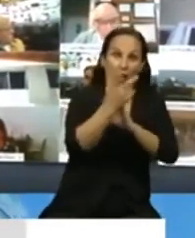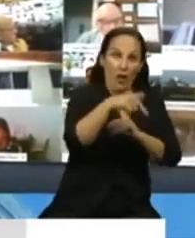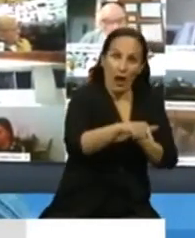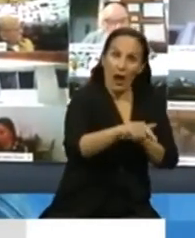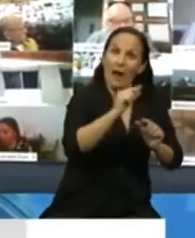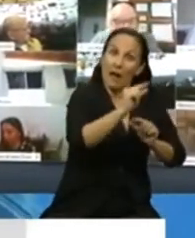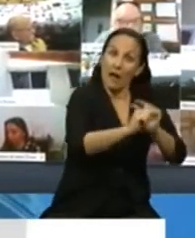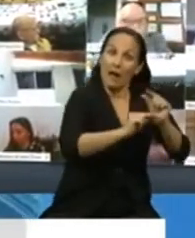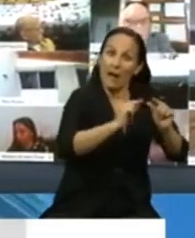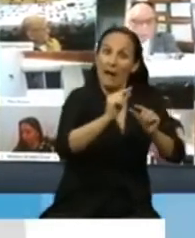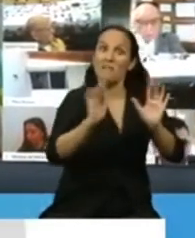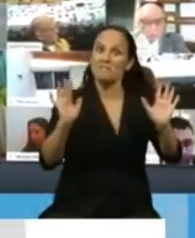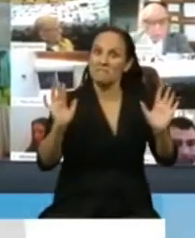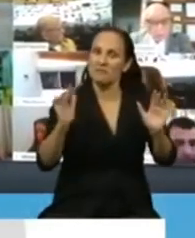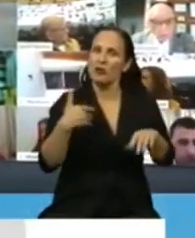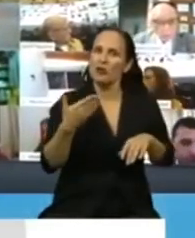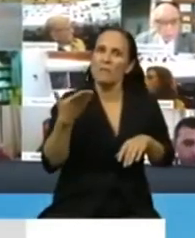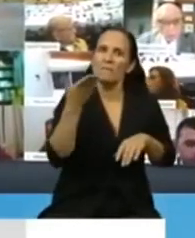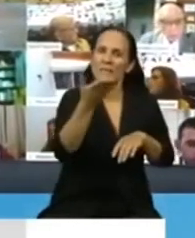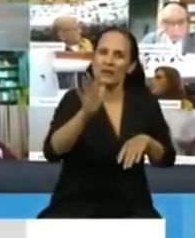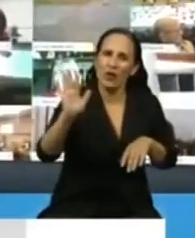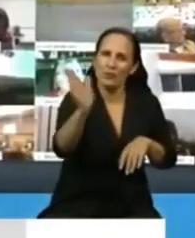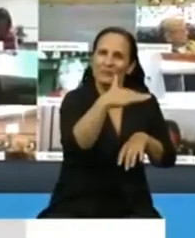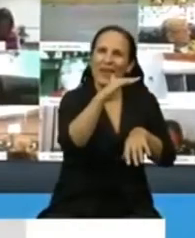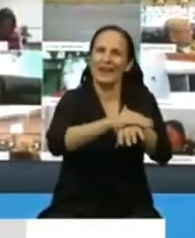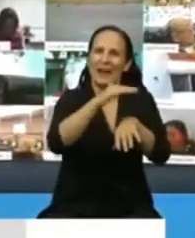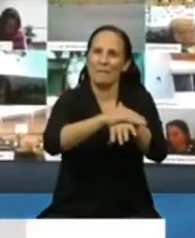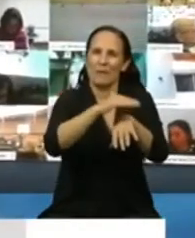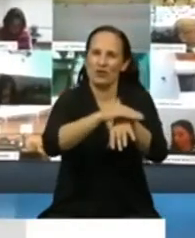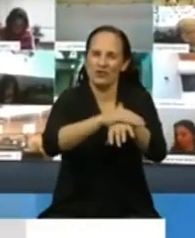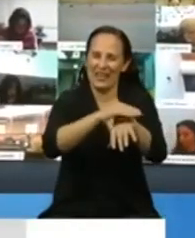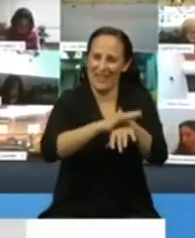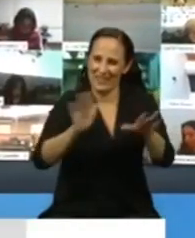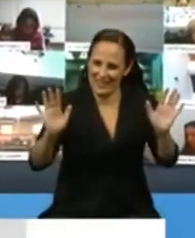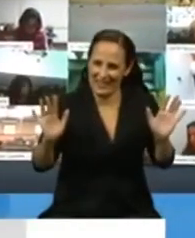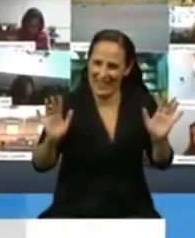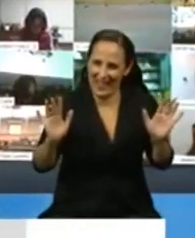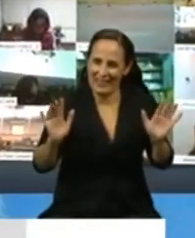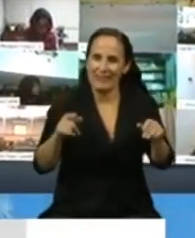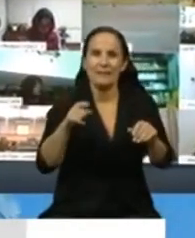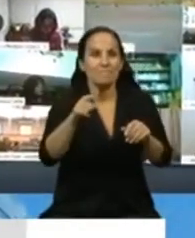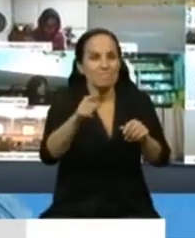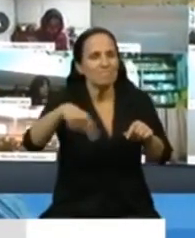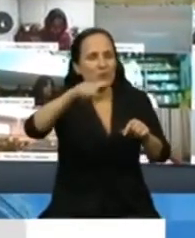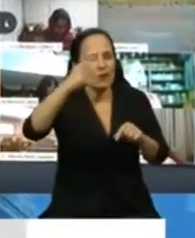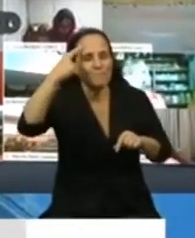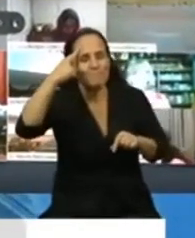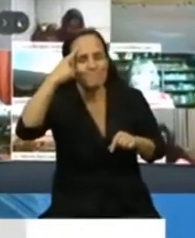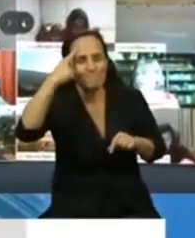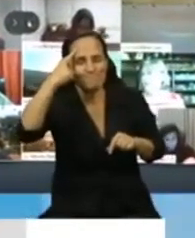No pido que no tomemos la temática global del impacto de la pandemia, pero tengamos conciencia y